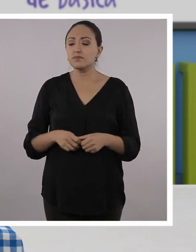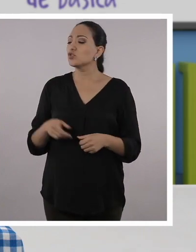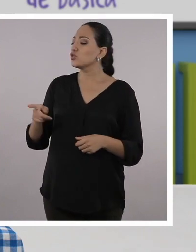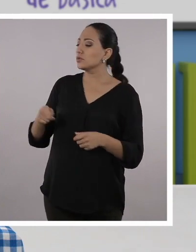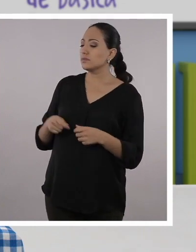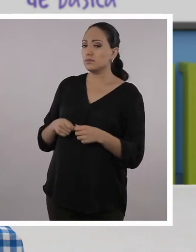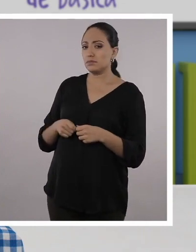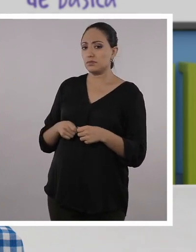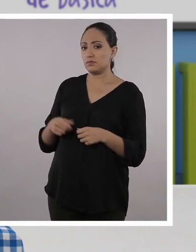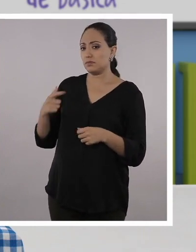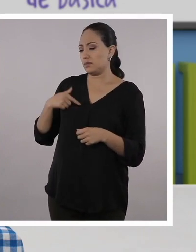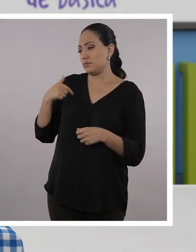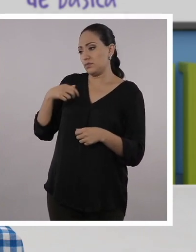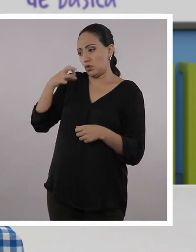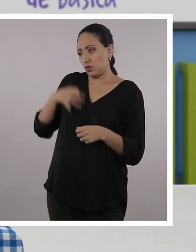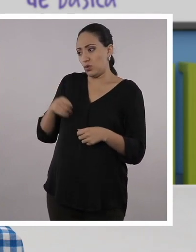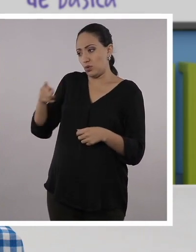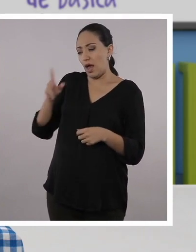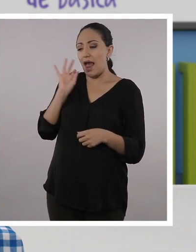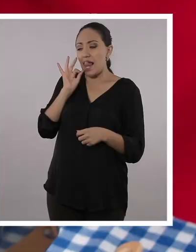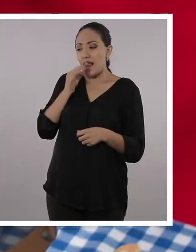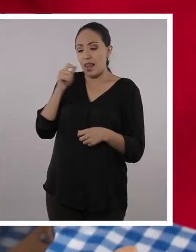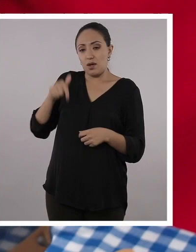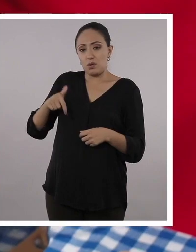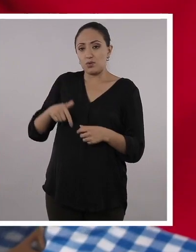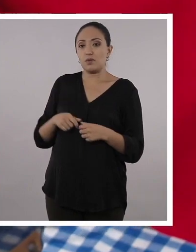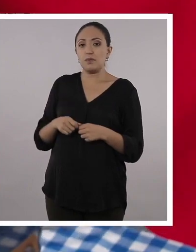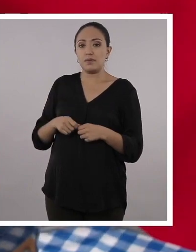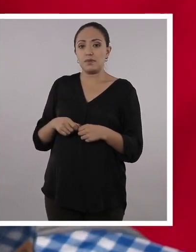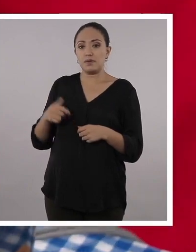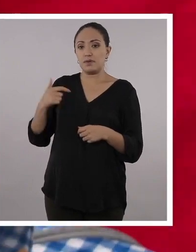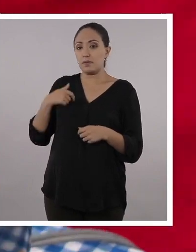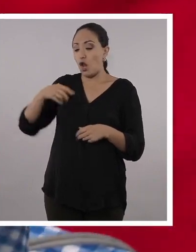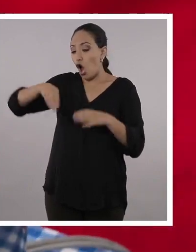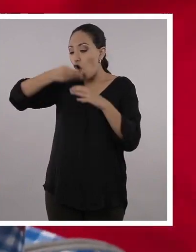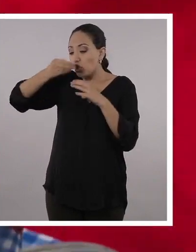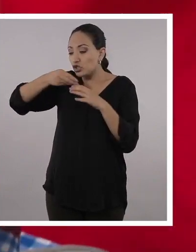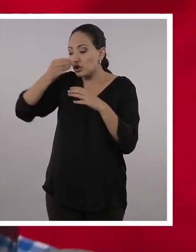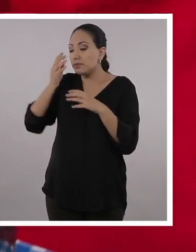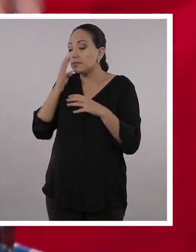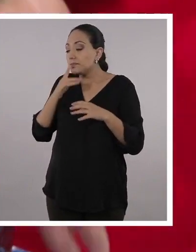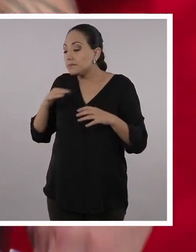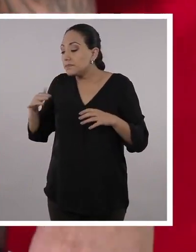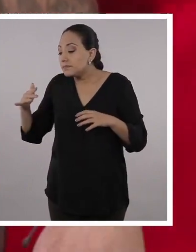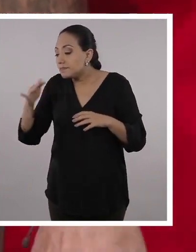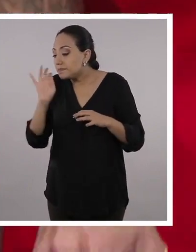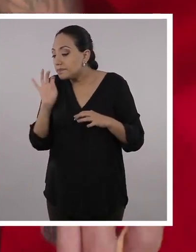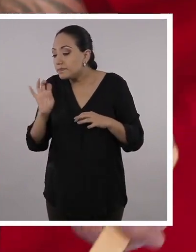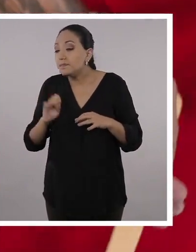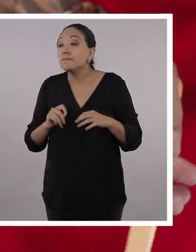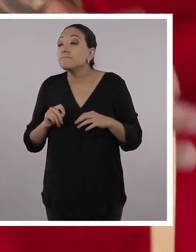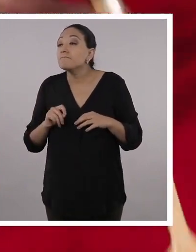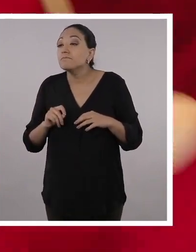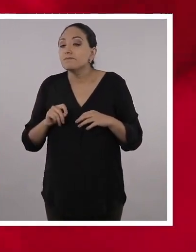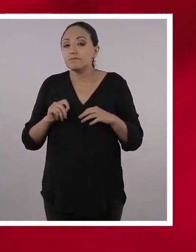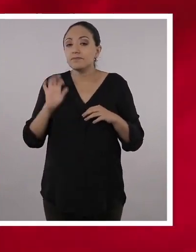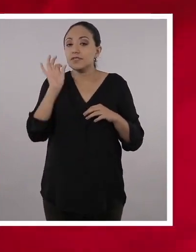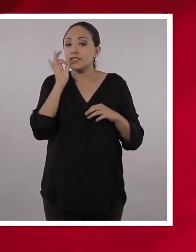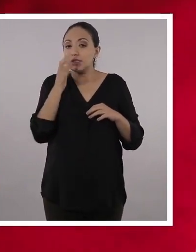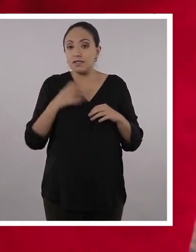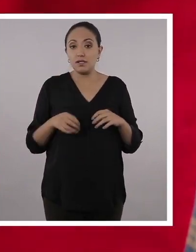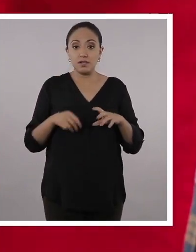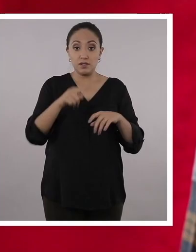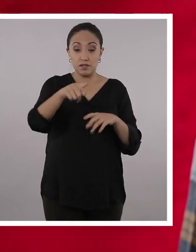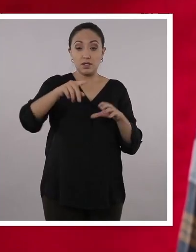Oiga, profe, estoy seguro que a les encantó este segmento. Y nuestra sopa ya mismo está. Sí, Santi. Sí, huele. Mira,